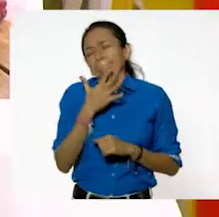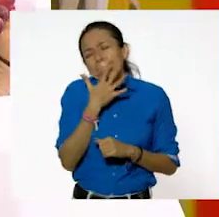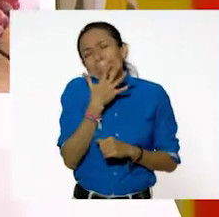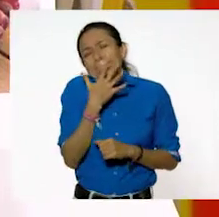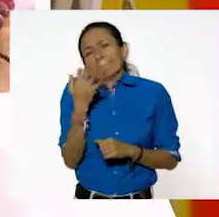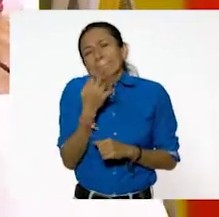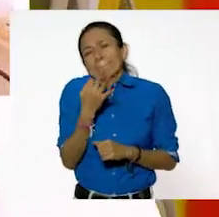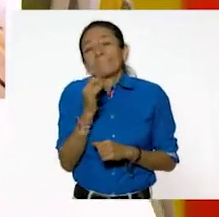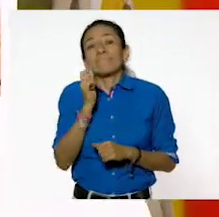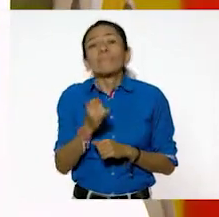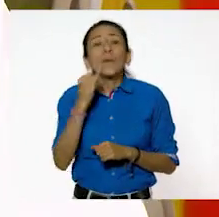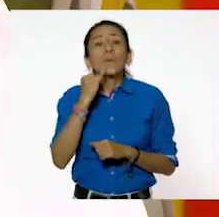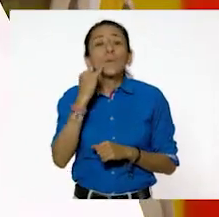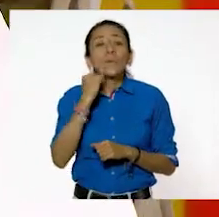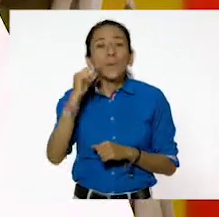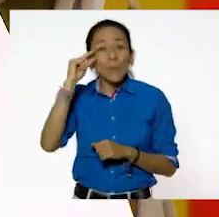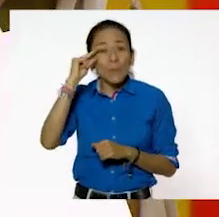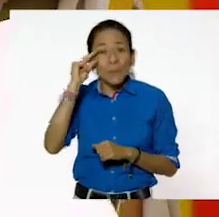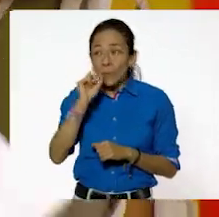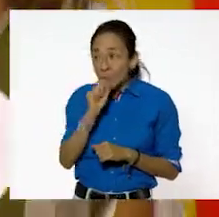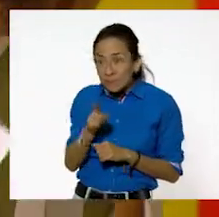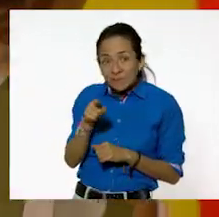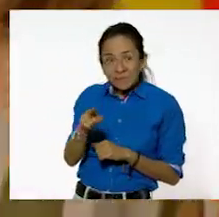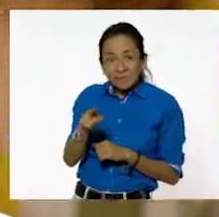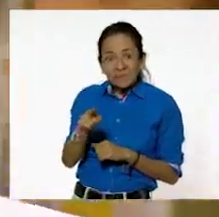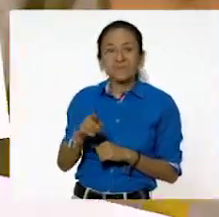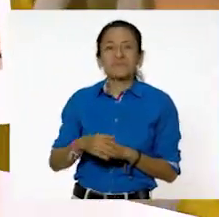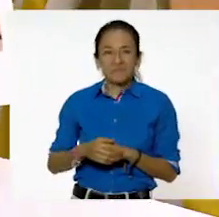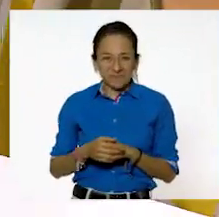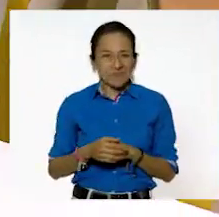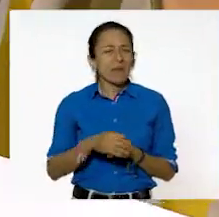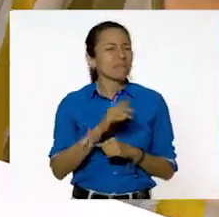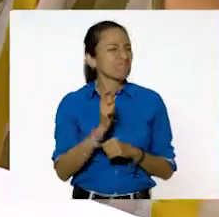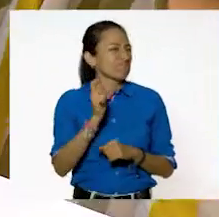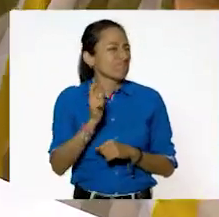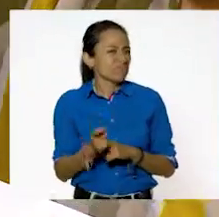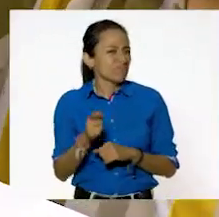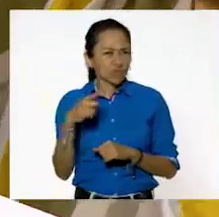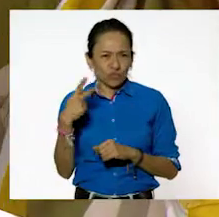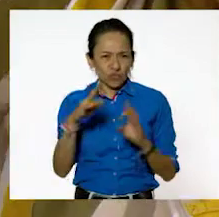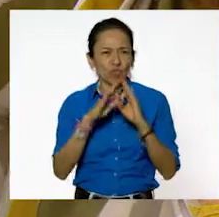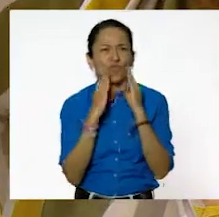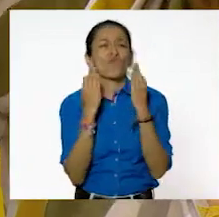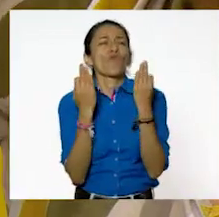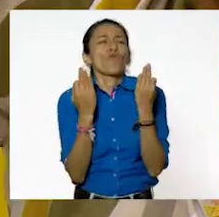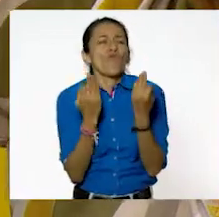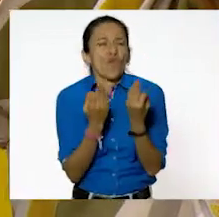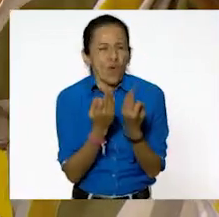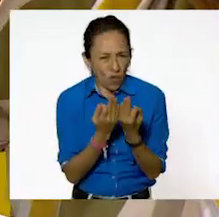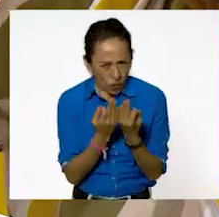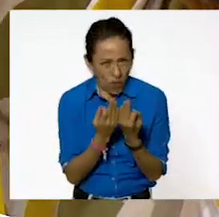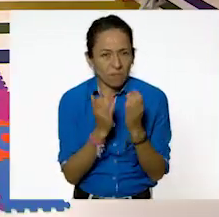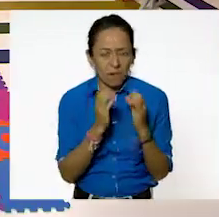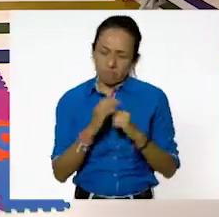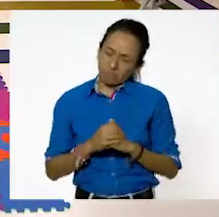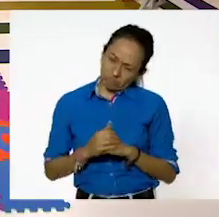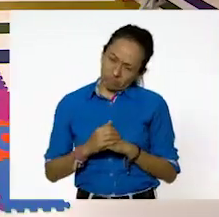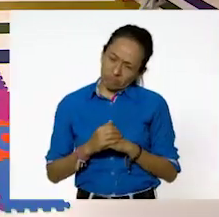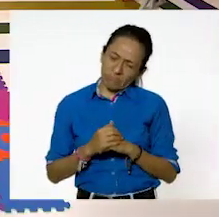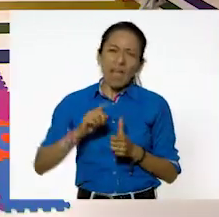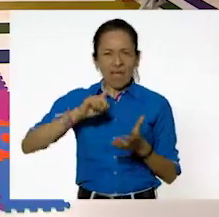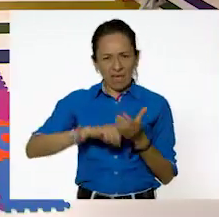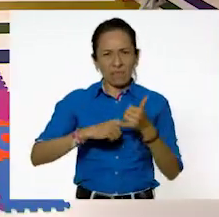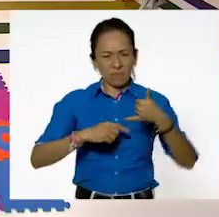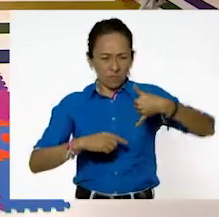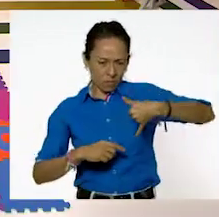uva. ¿Y qué será? Observen muy bien la forma que tiene. A ver. Pues está en una jarra que está